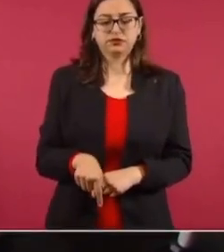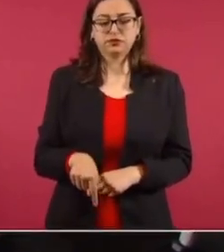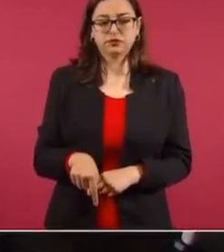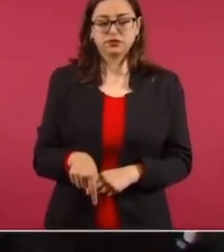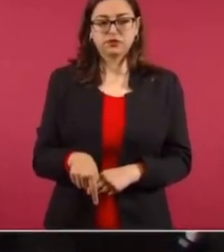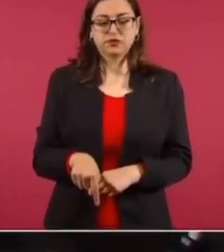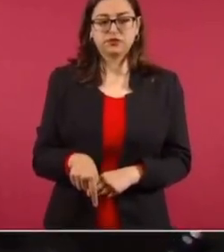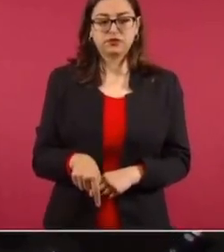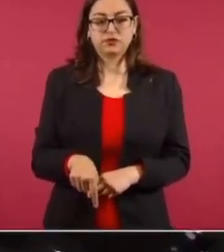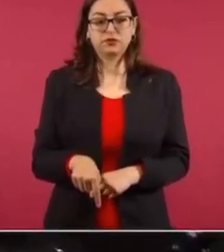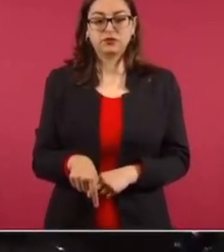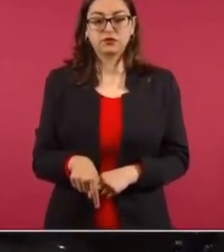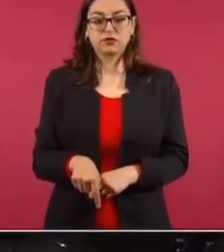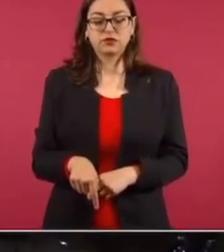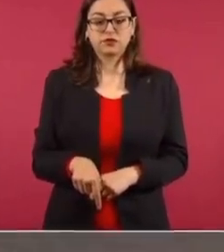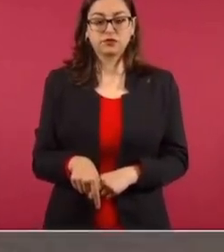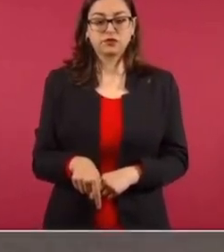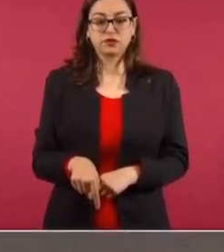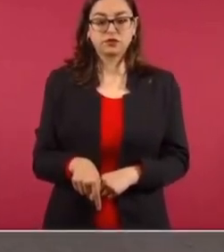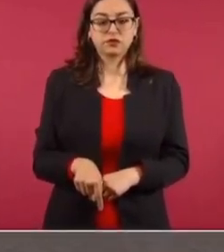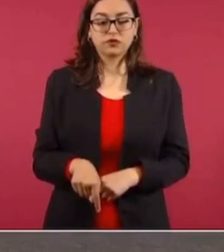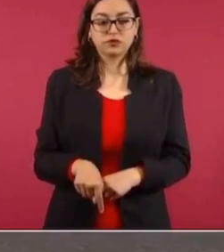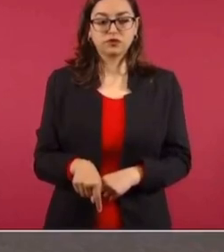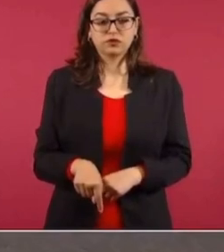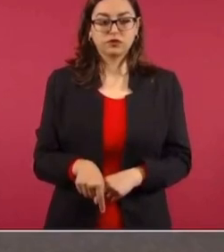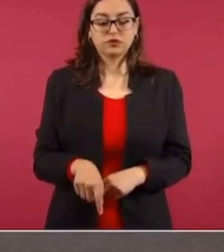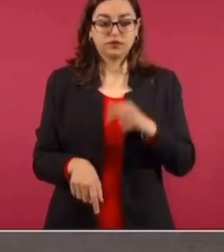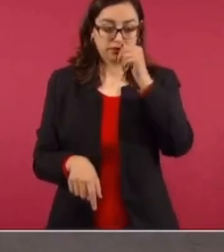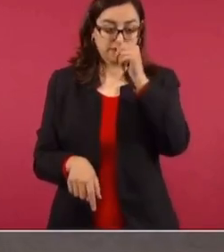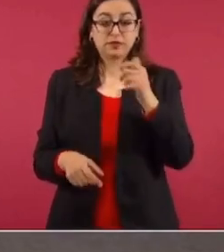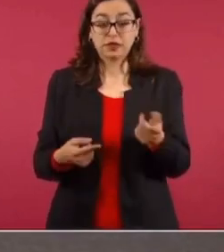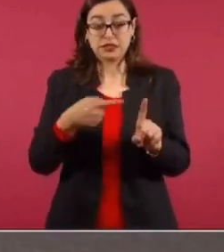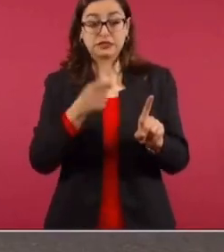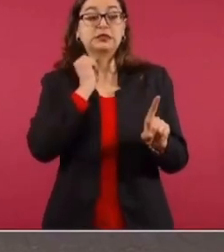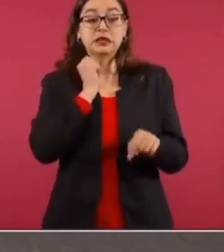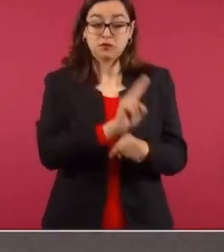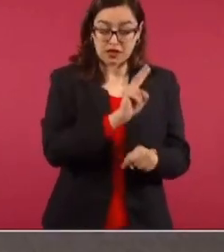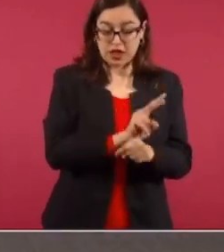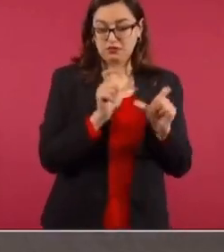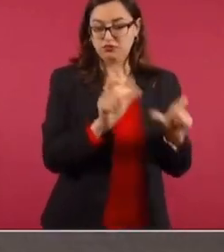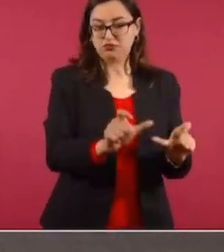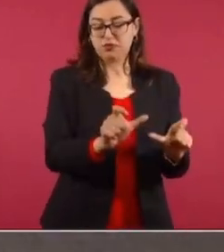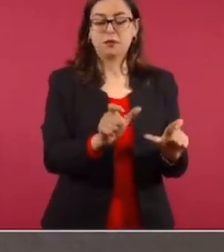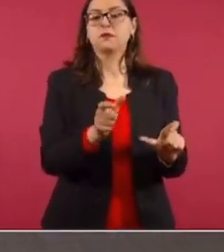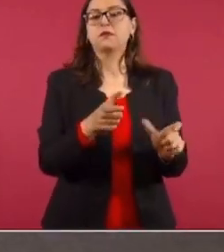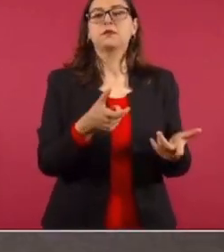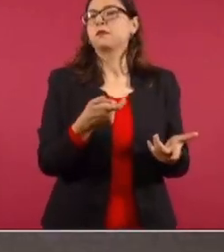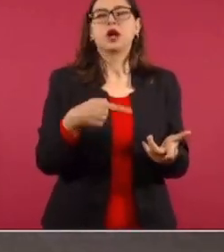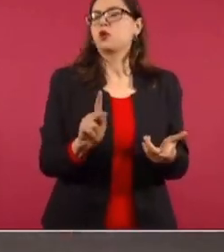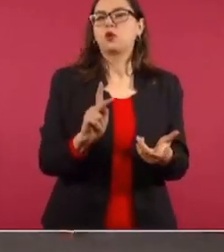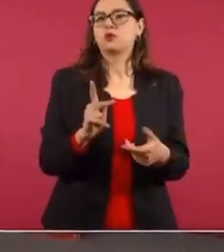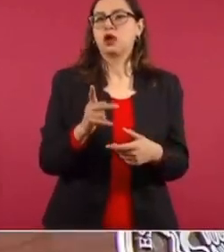como vigilantes permanentes del senador Narro, sino